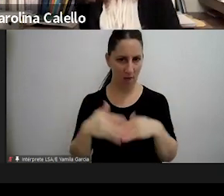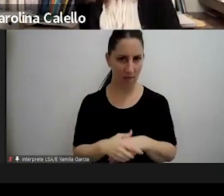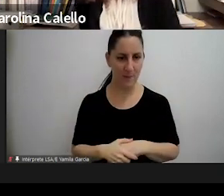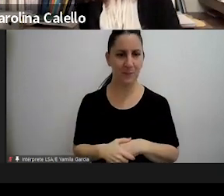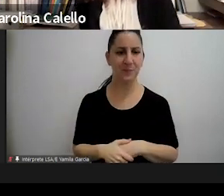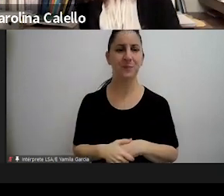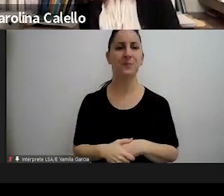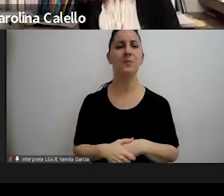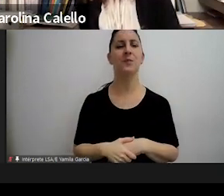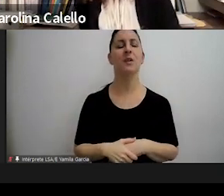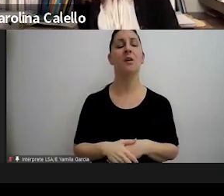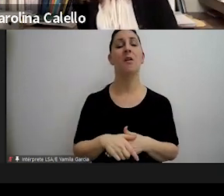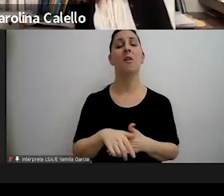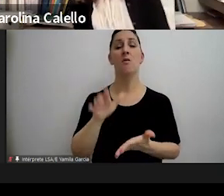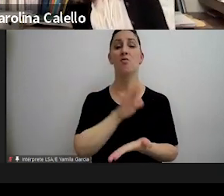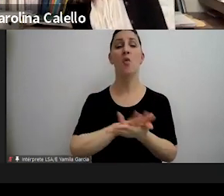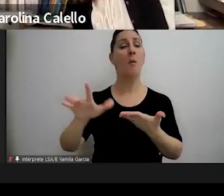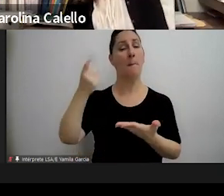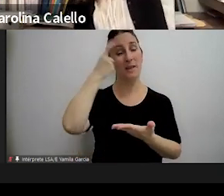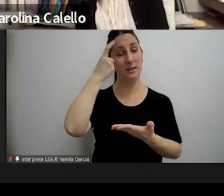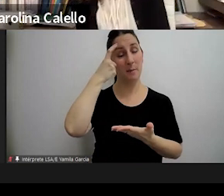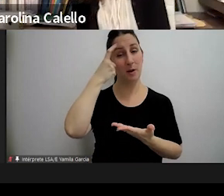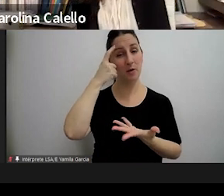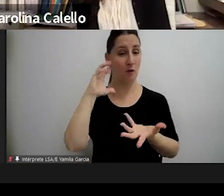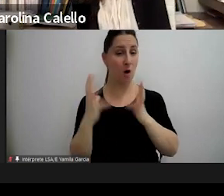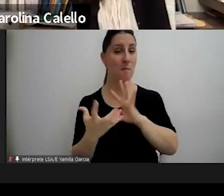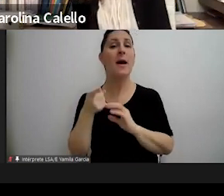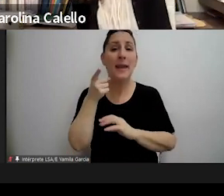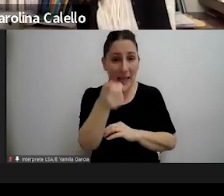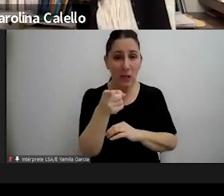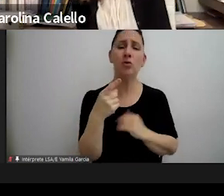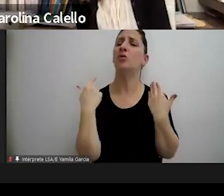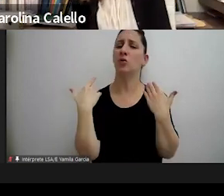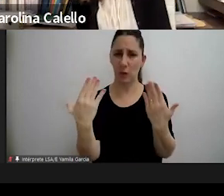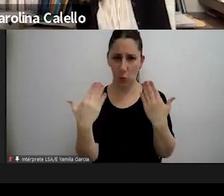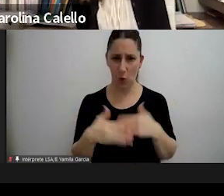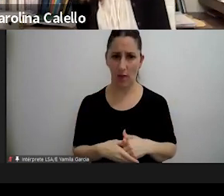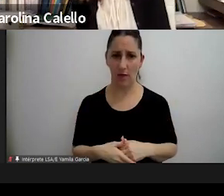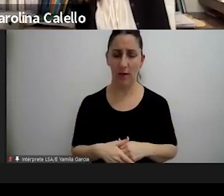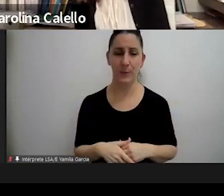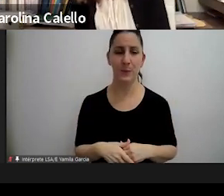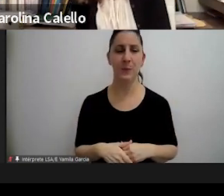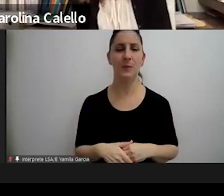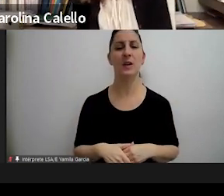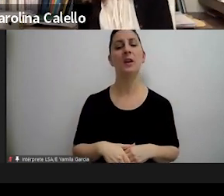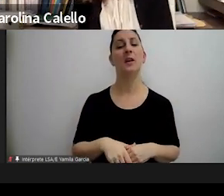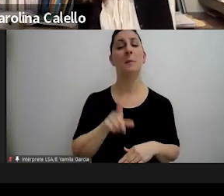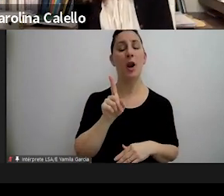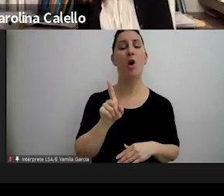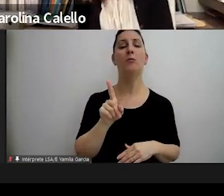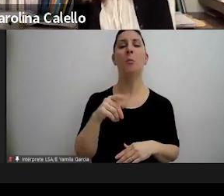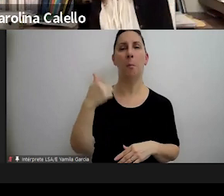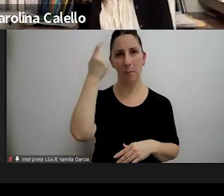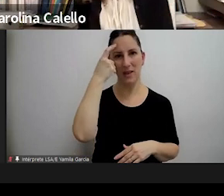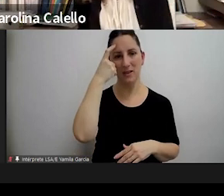criterio es que esto si es posible y para eso se consideran aplicables